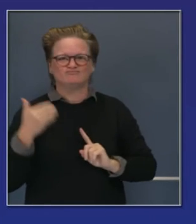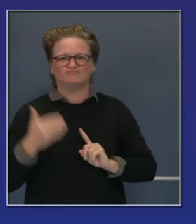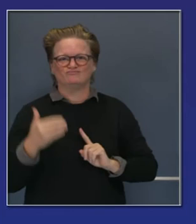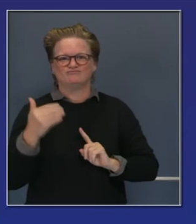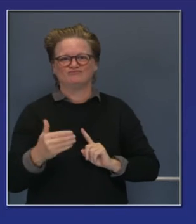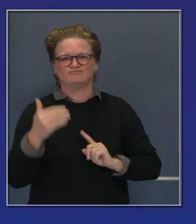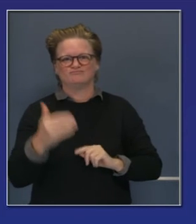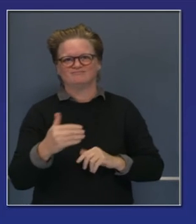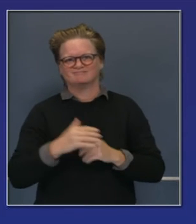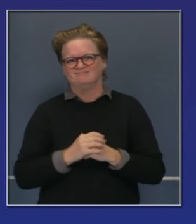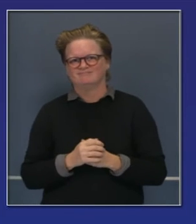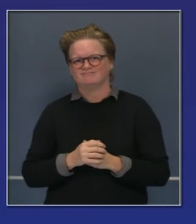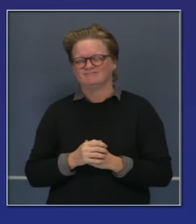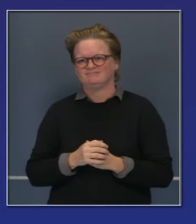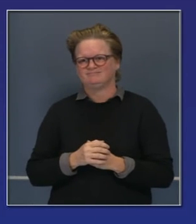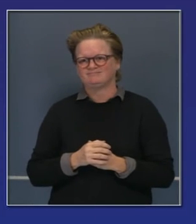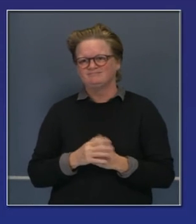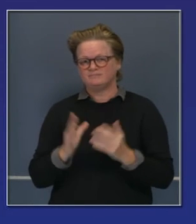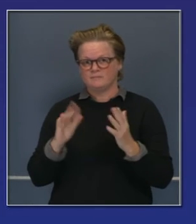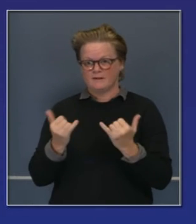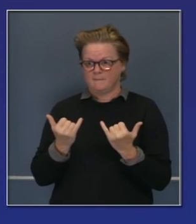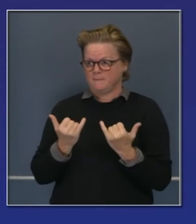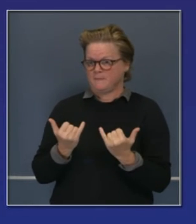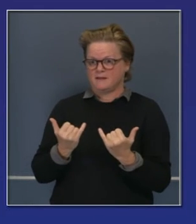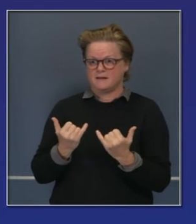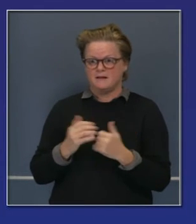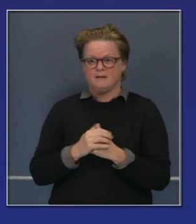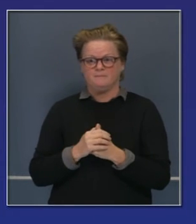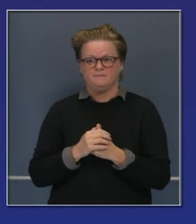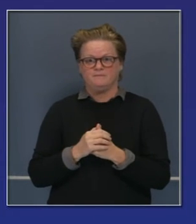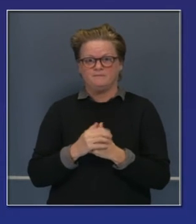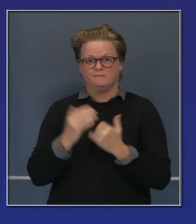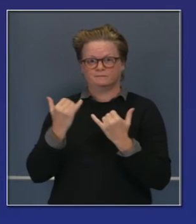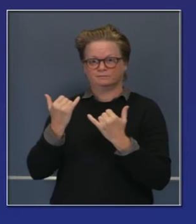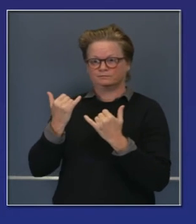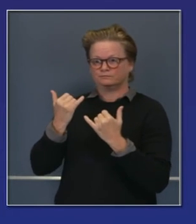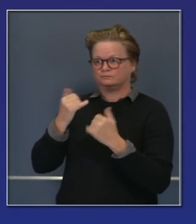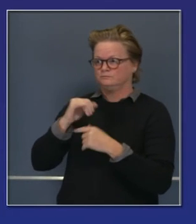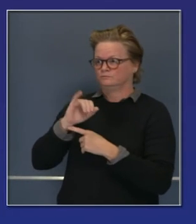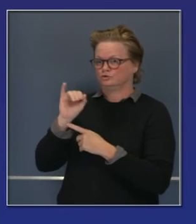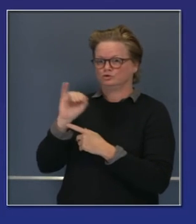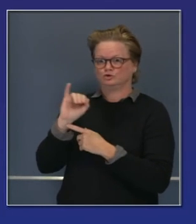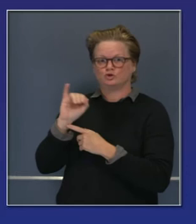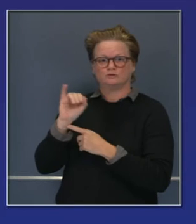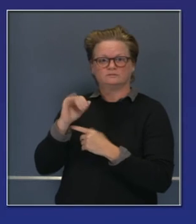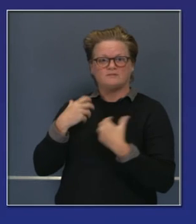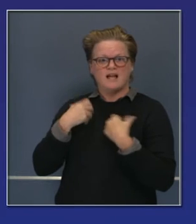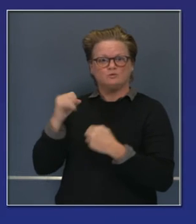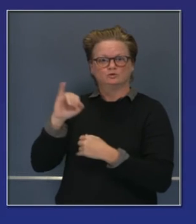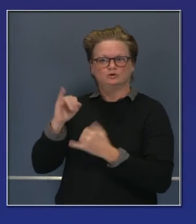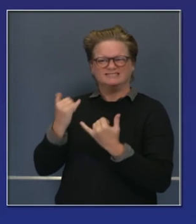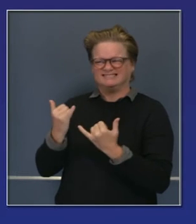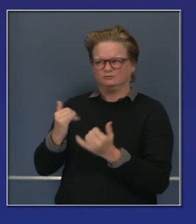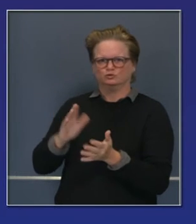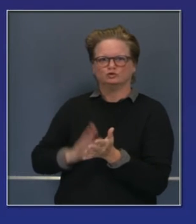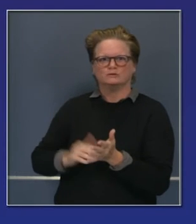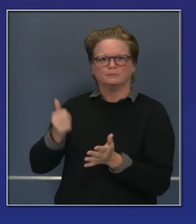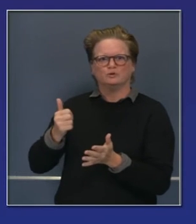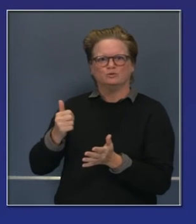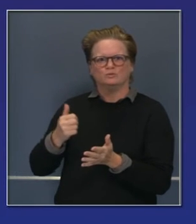será más barato. Costará 20% del costo existente para los contribuyentes y para programas de